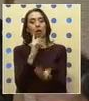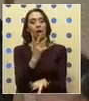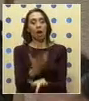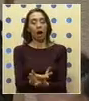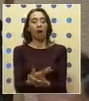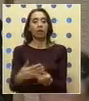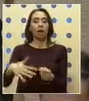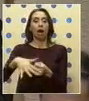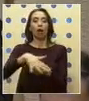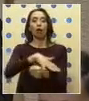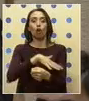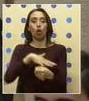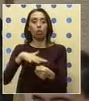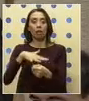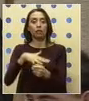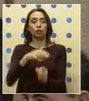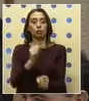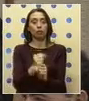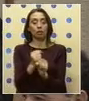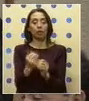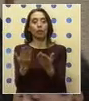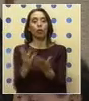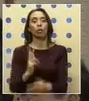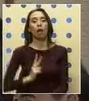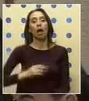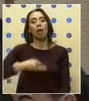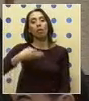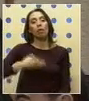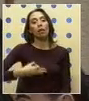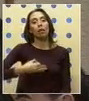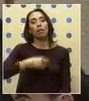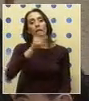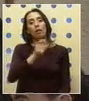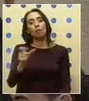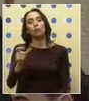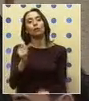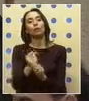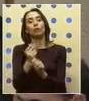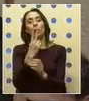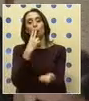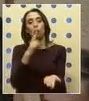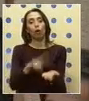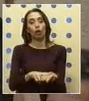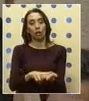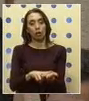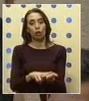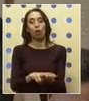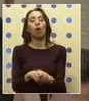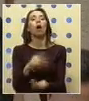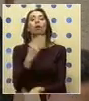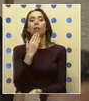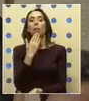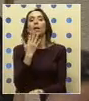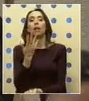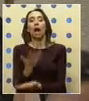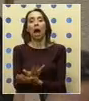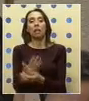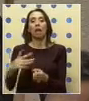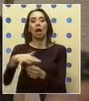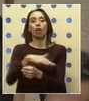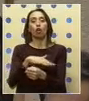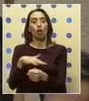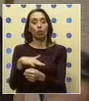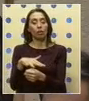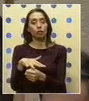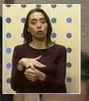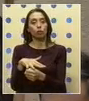laborales que permitan darle dignidad a los trabajadores de correos, que haya condiciones para que